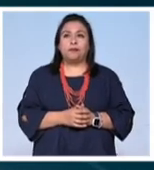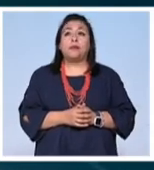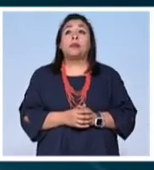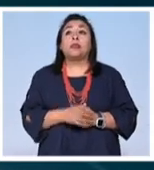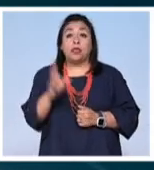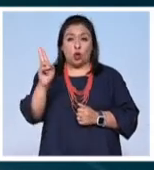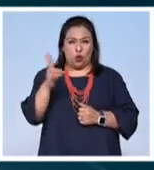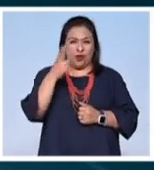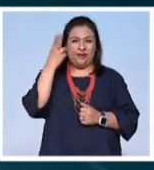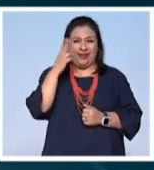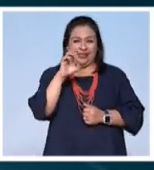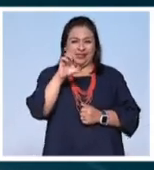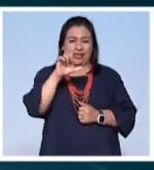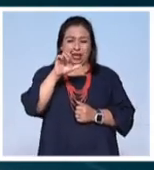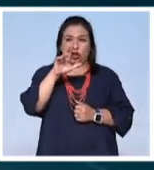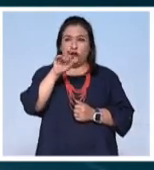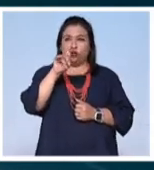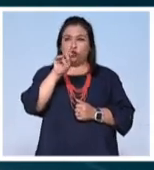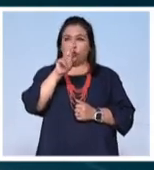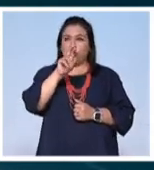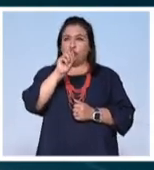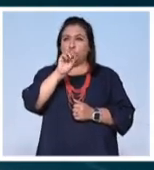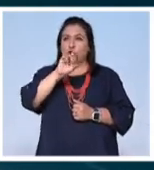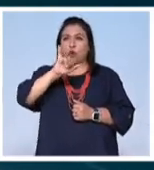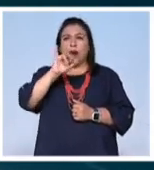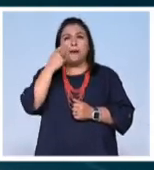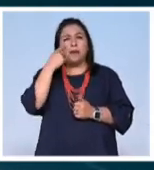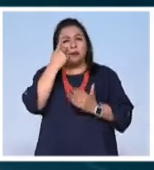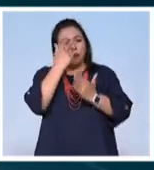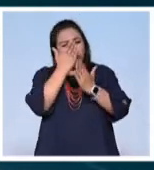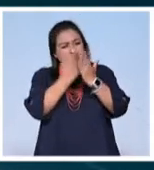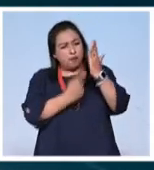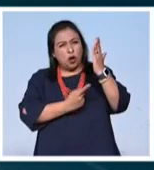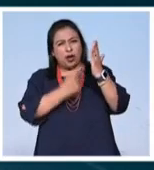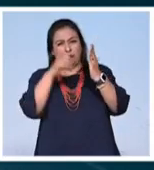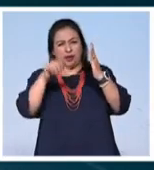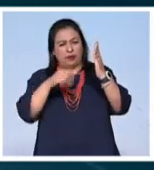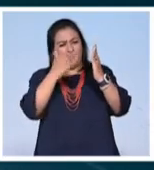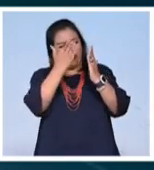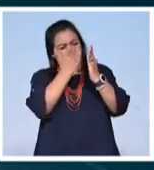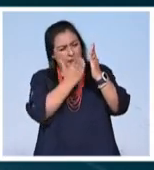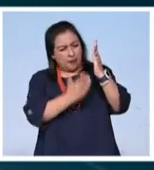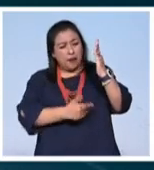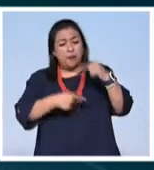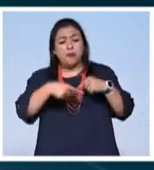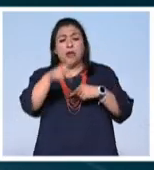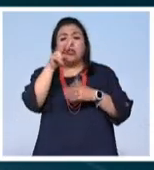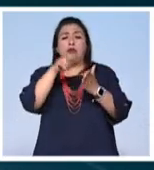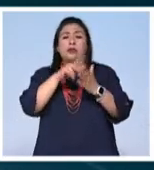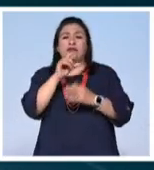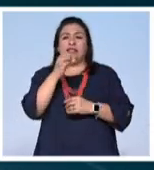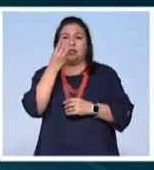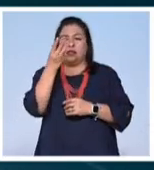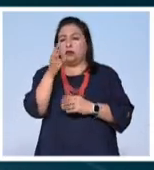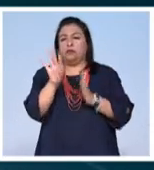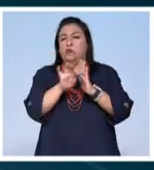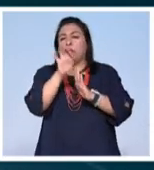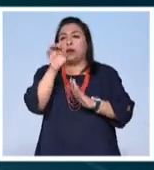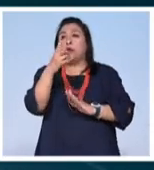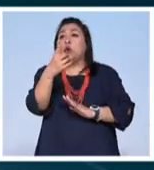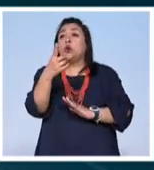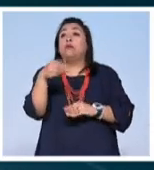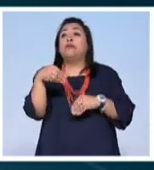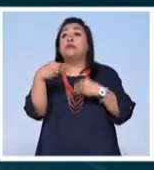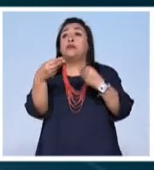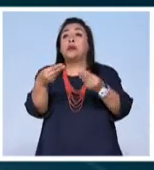La Universidad del Claustro de Sor Juana presentó su amplio programa de actividades que realizará a lo largo de este 2023. Una de ellas es